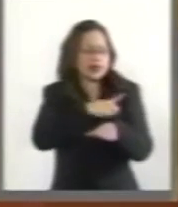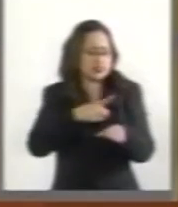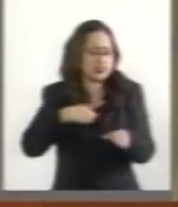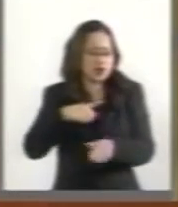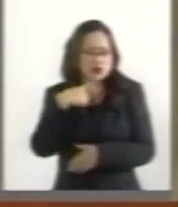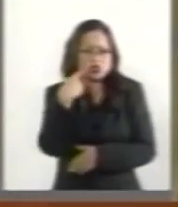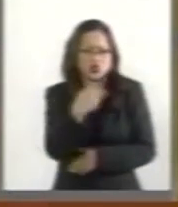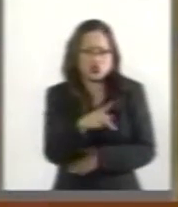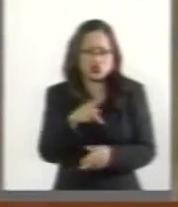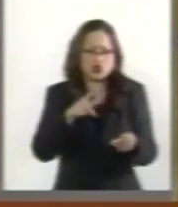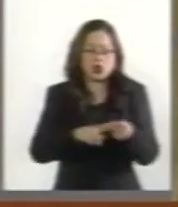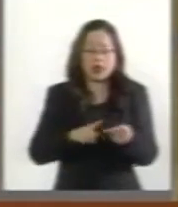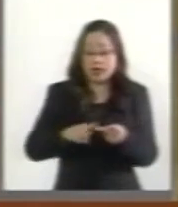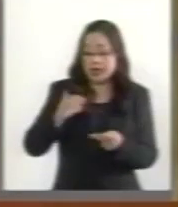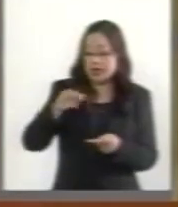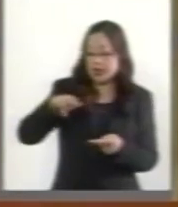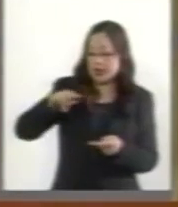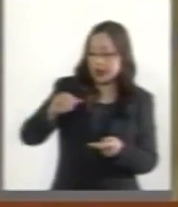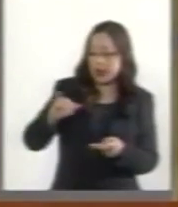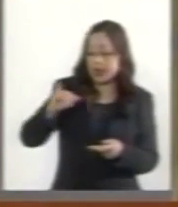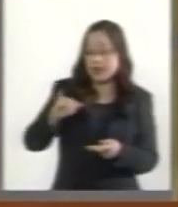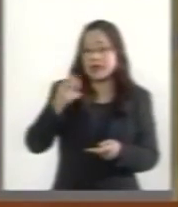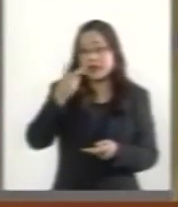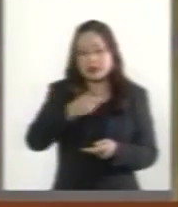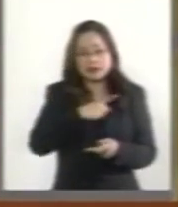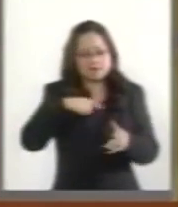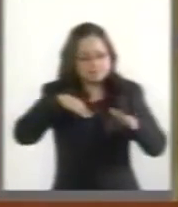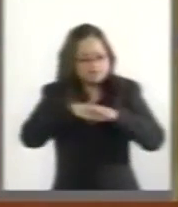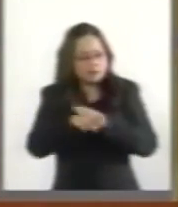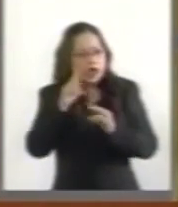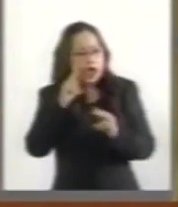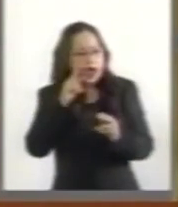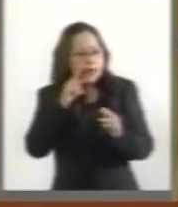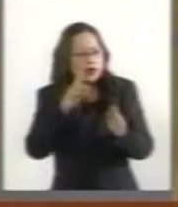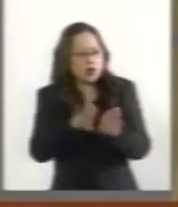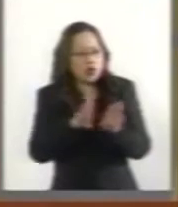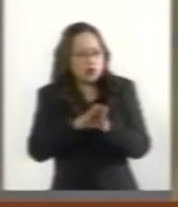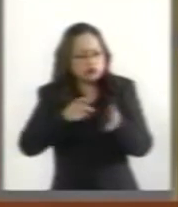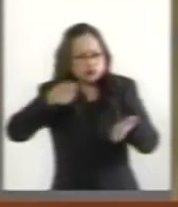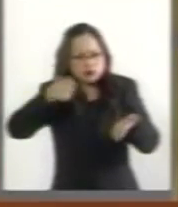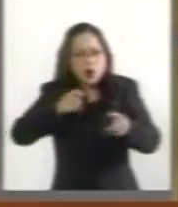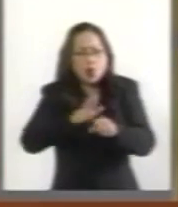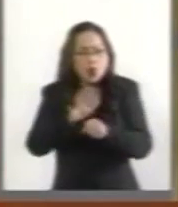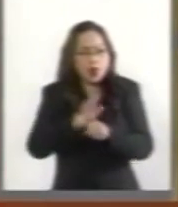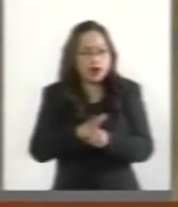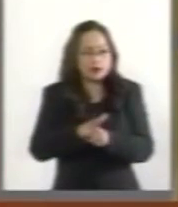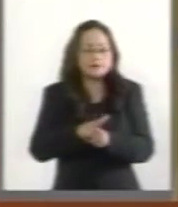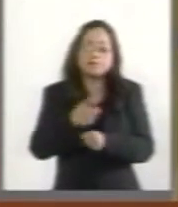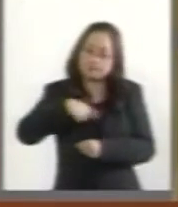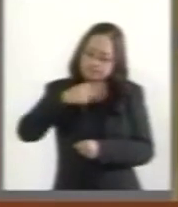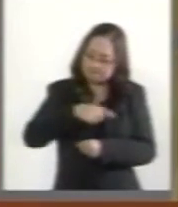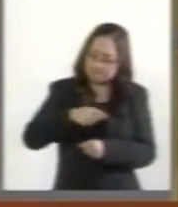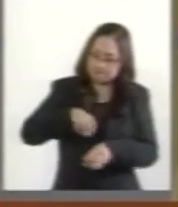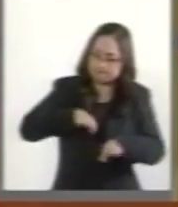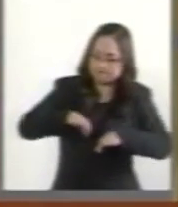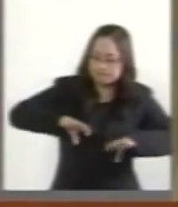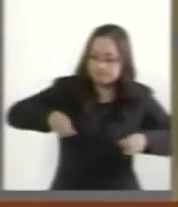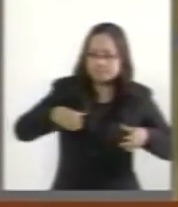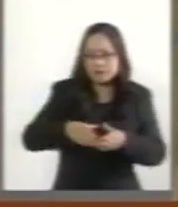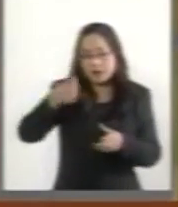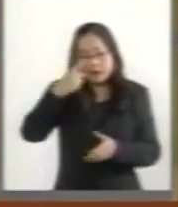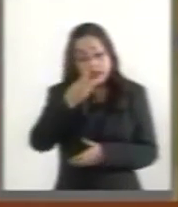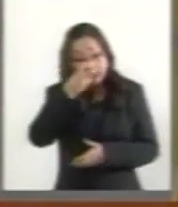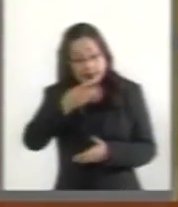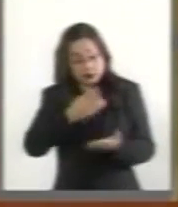pública, el Instituto puede entrar a revisar esa resolución. En eso estamos trabajando también para que esta